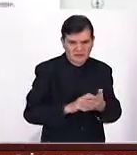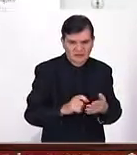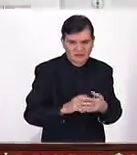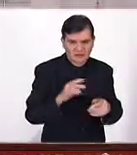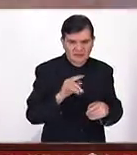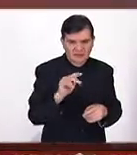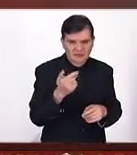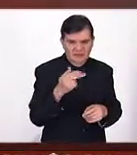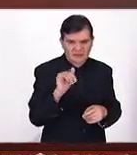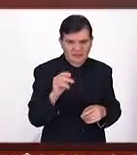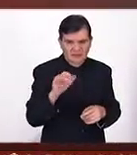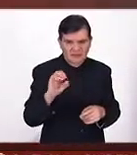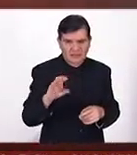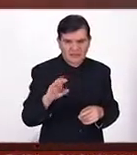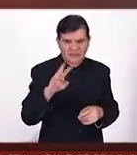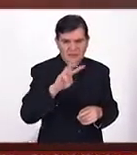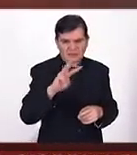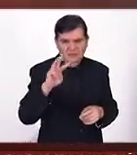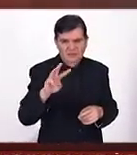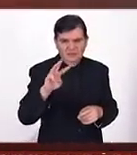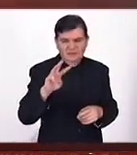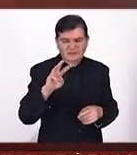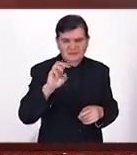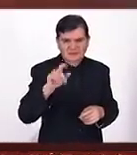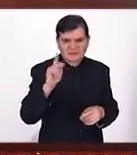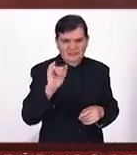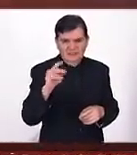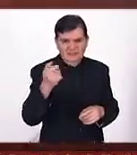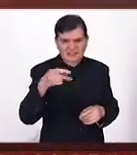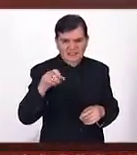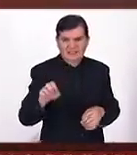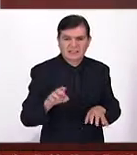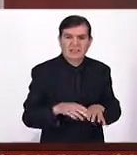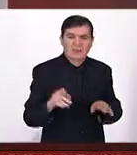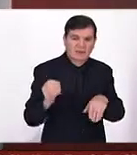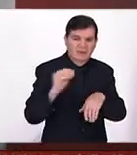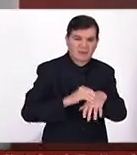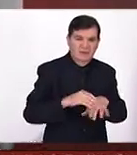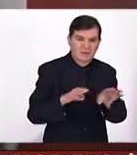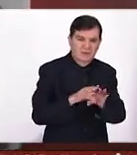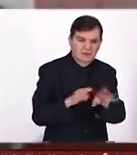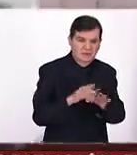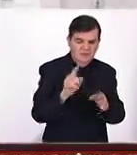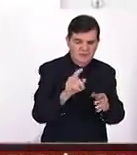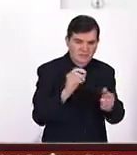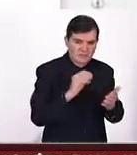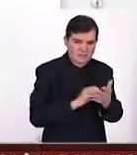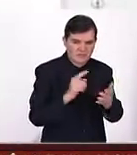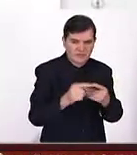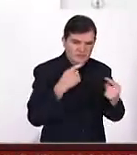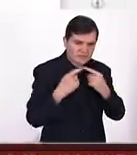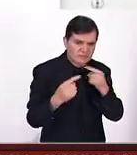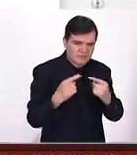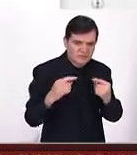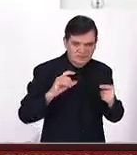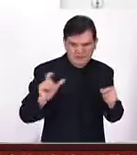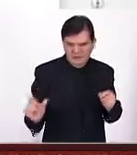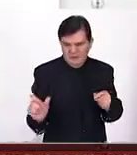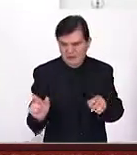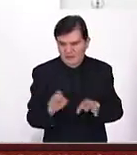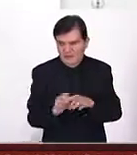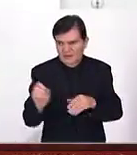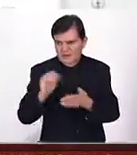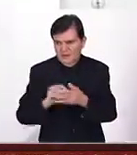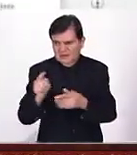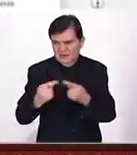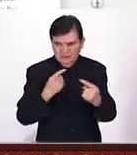PCKWCK. En la página existe también un cuadro de comentarios en el lado derecho, en el